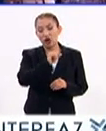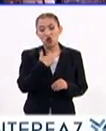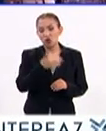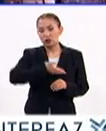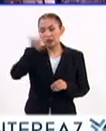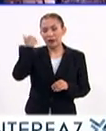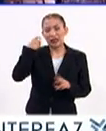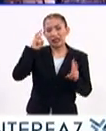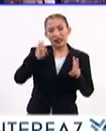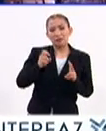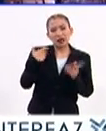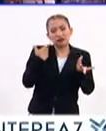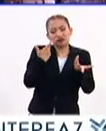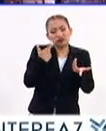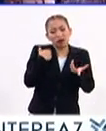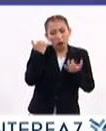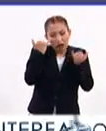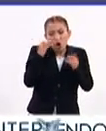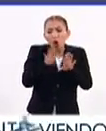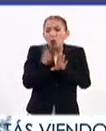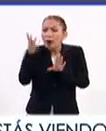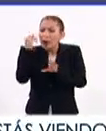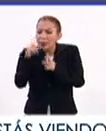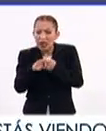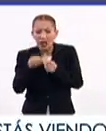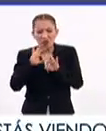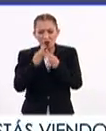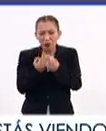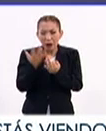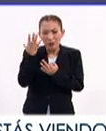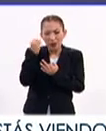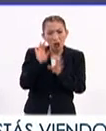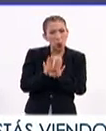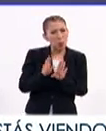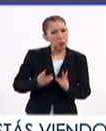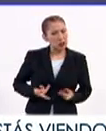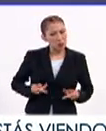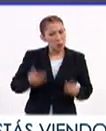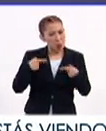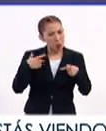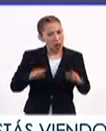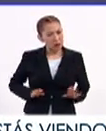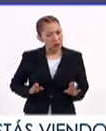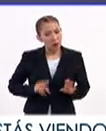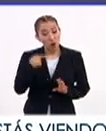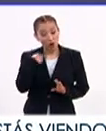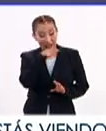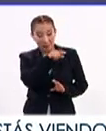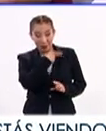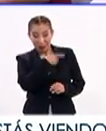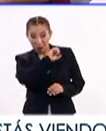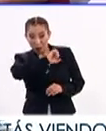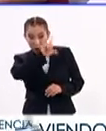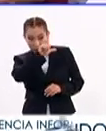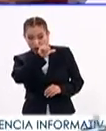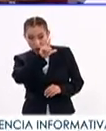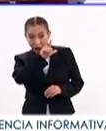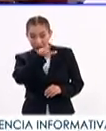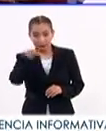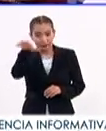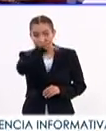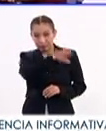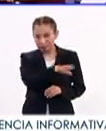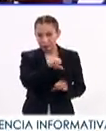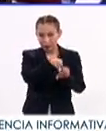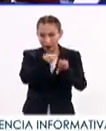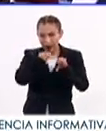desconoce muchos temas, ¿no? O sea, estrategias de aprendizaje, formas de aprendizaje. Entonces, es ahí cuando especialistas, todo